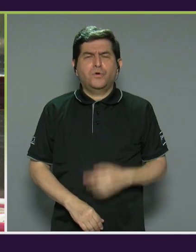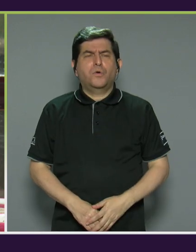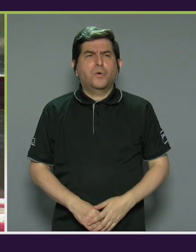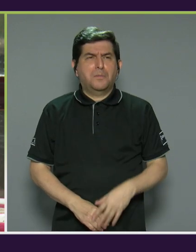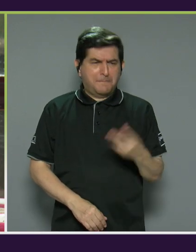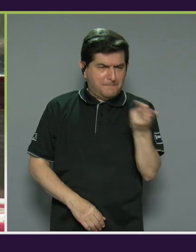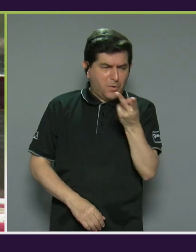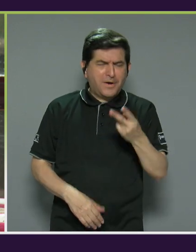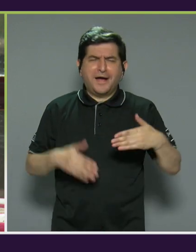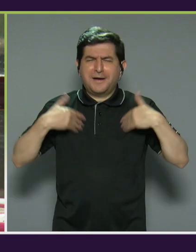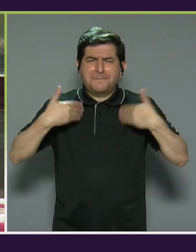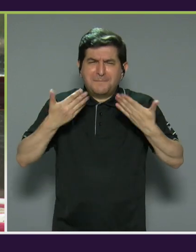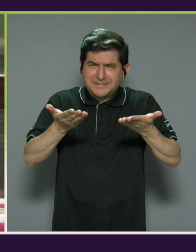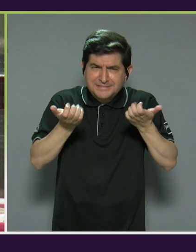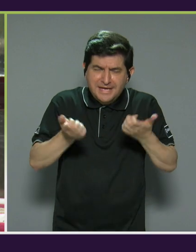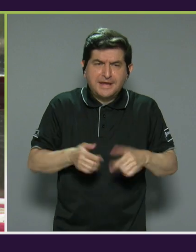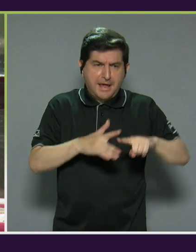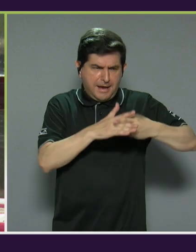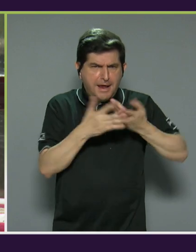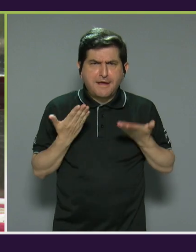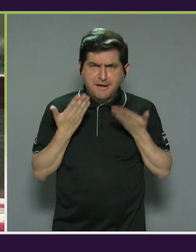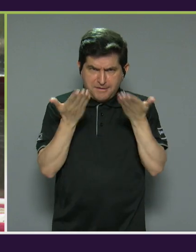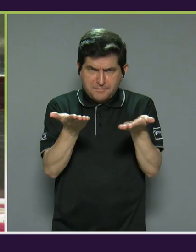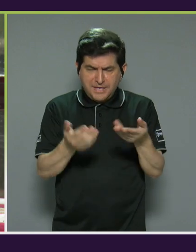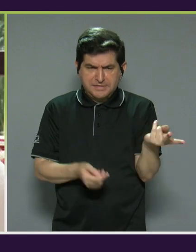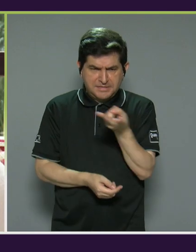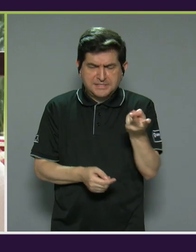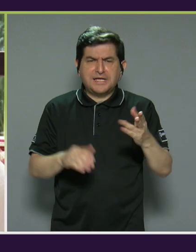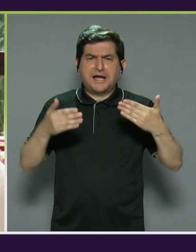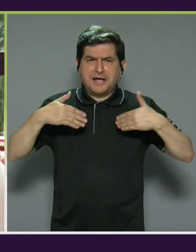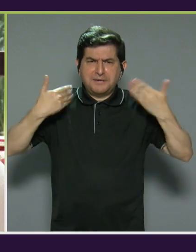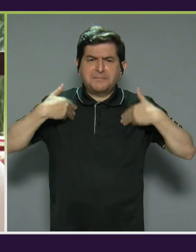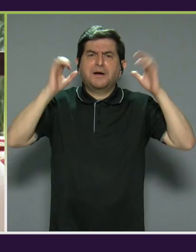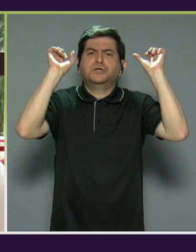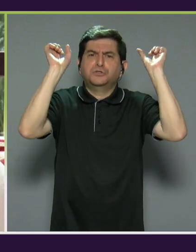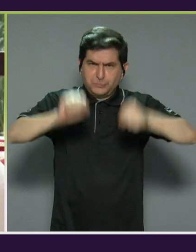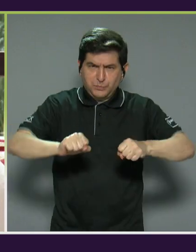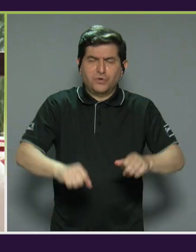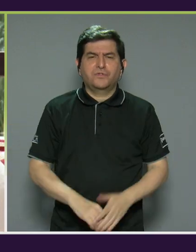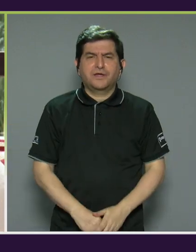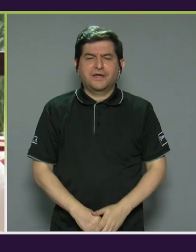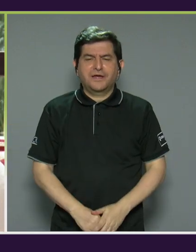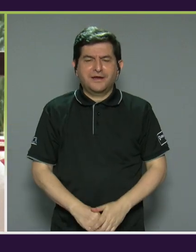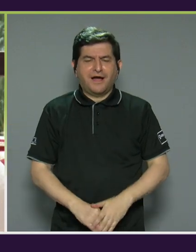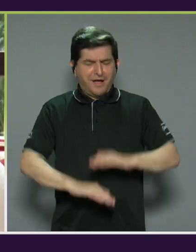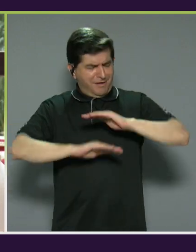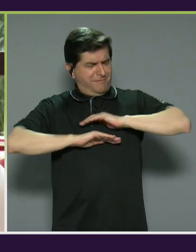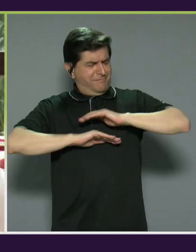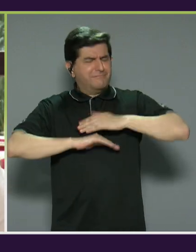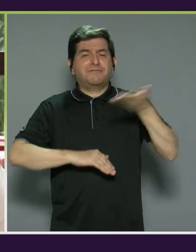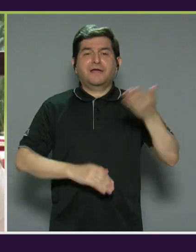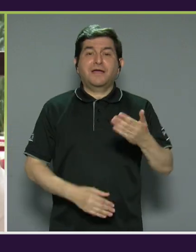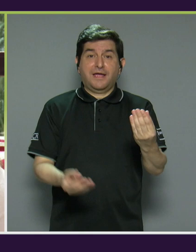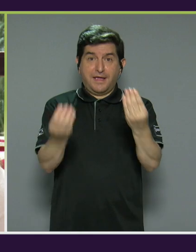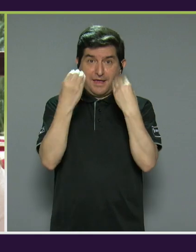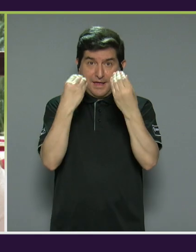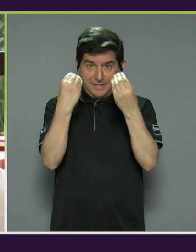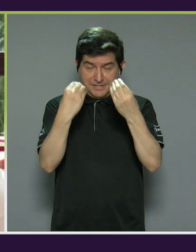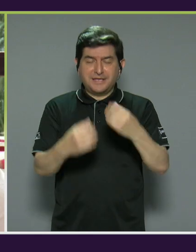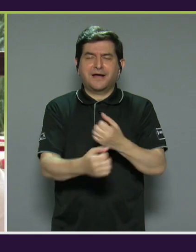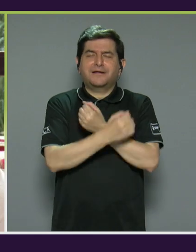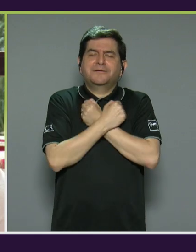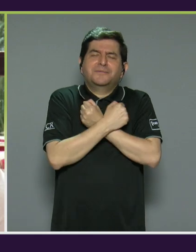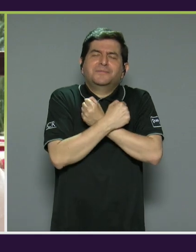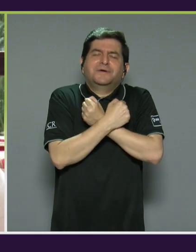ambas, darle las herramientas para que puedan ser felices. Lo más gratificante es que me han enseñado a querer